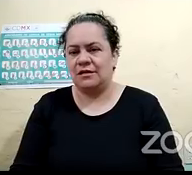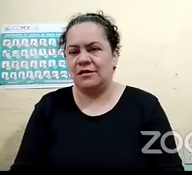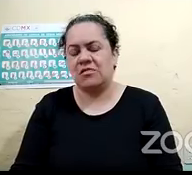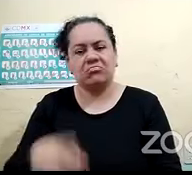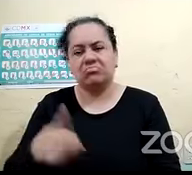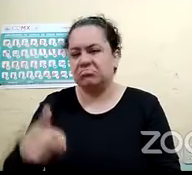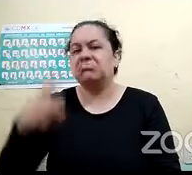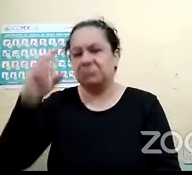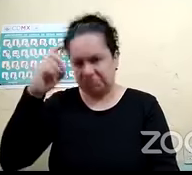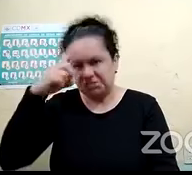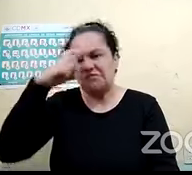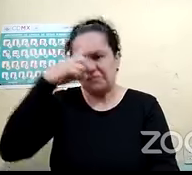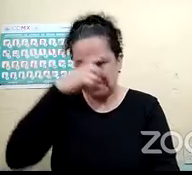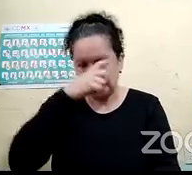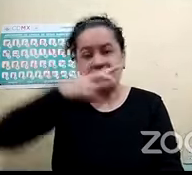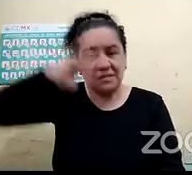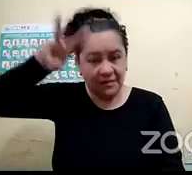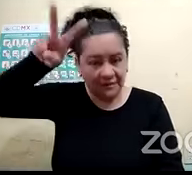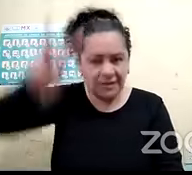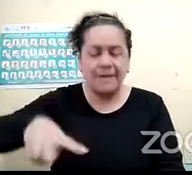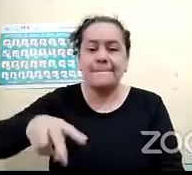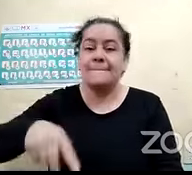pero sí de muchas satisfacciones.